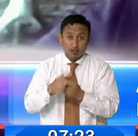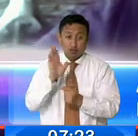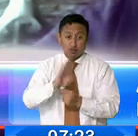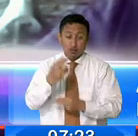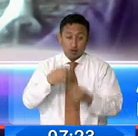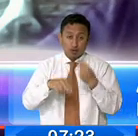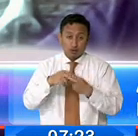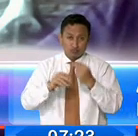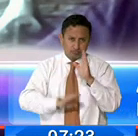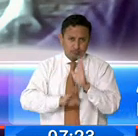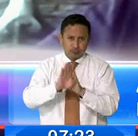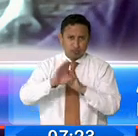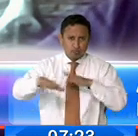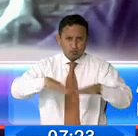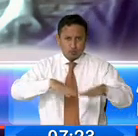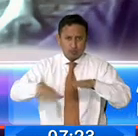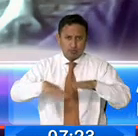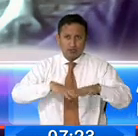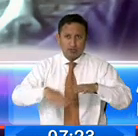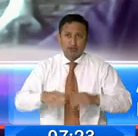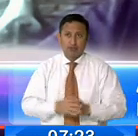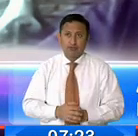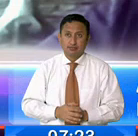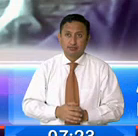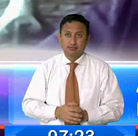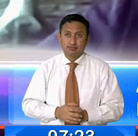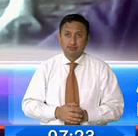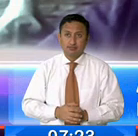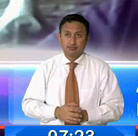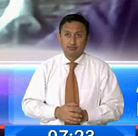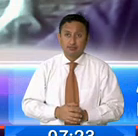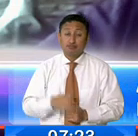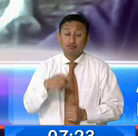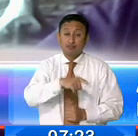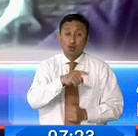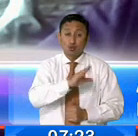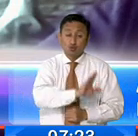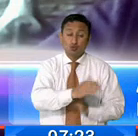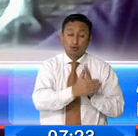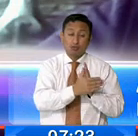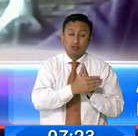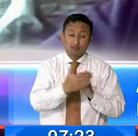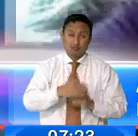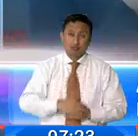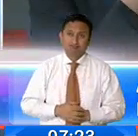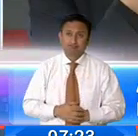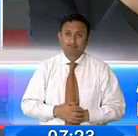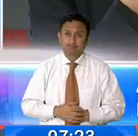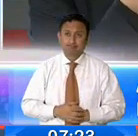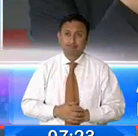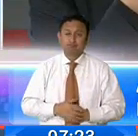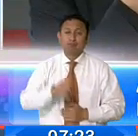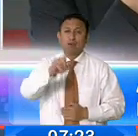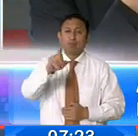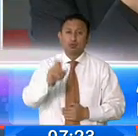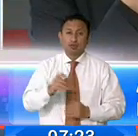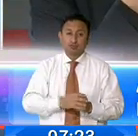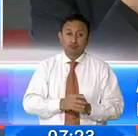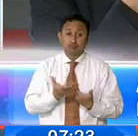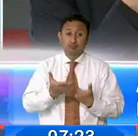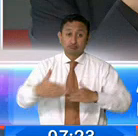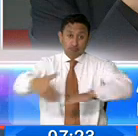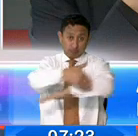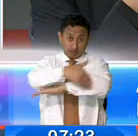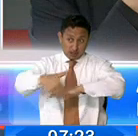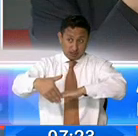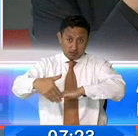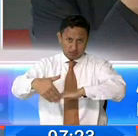las actividades para las que ellos son más hábiles y diestros. Ahora, la calle también es un negocio, señora